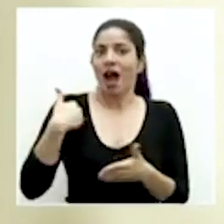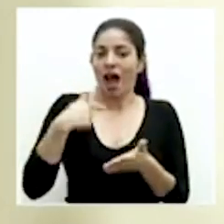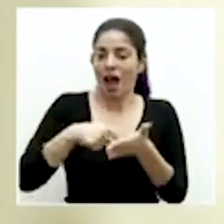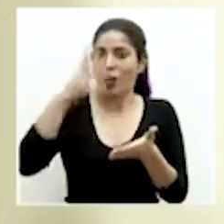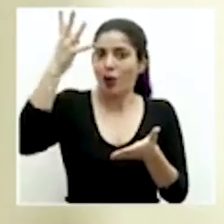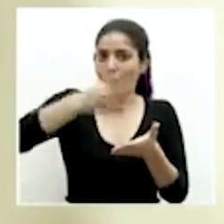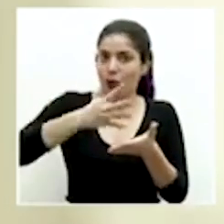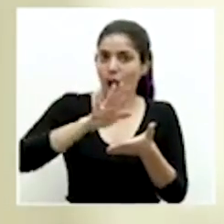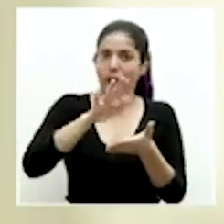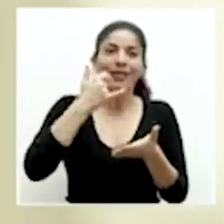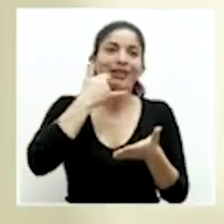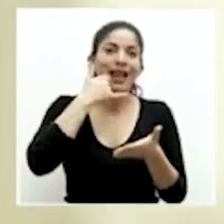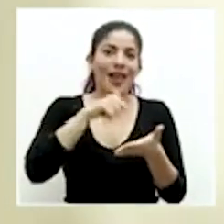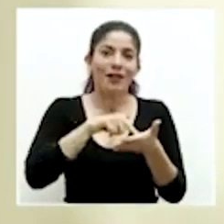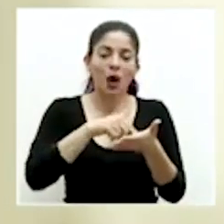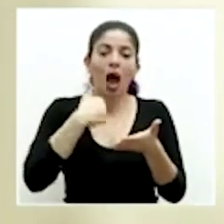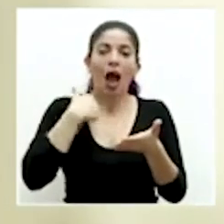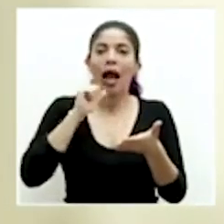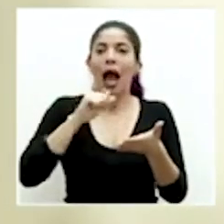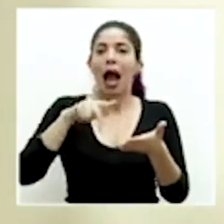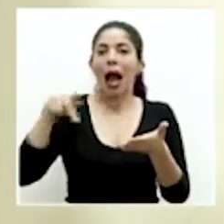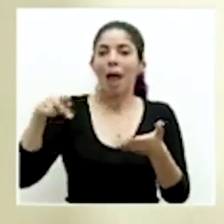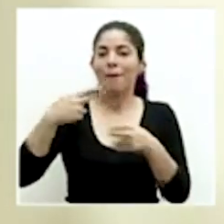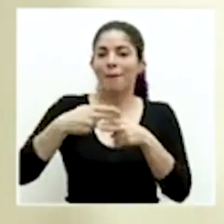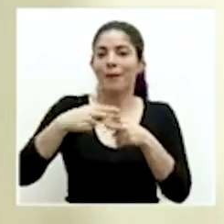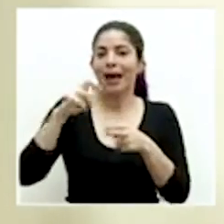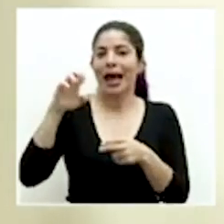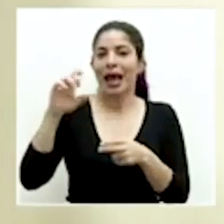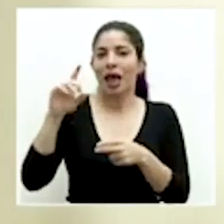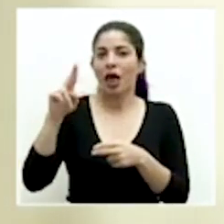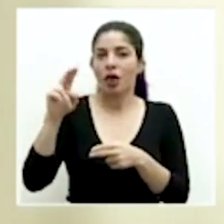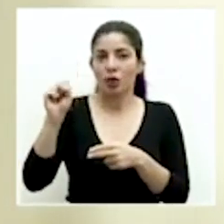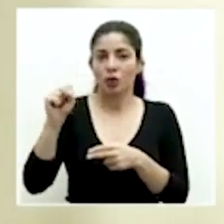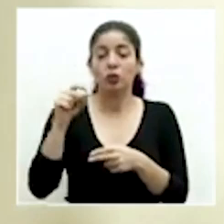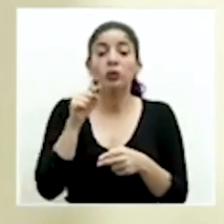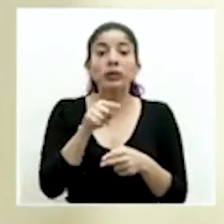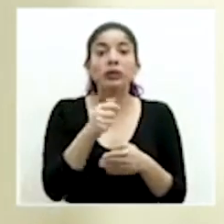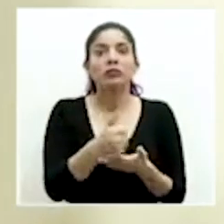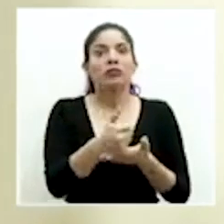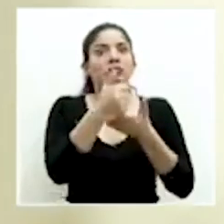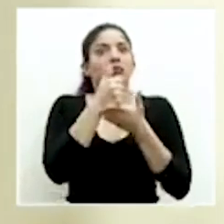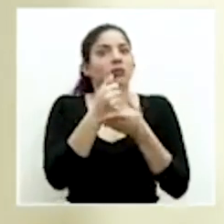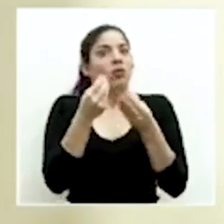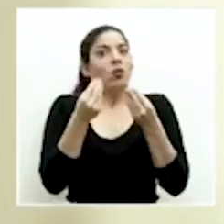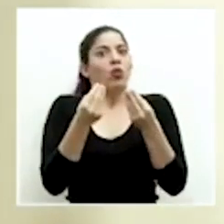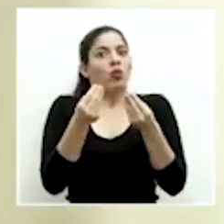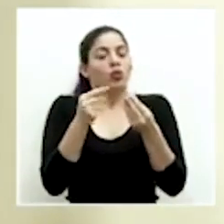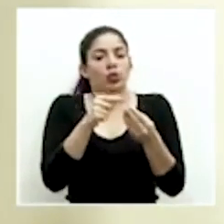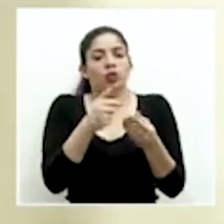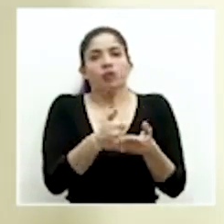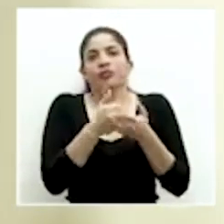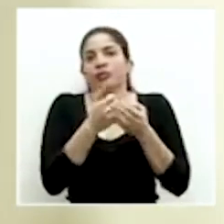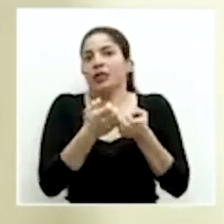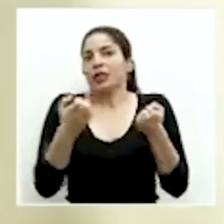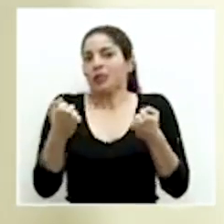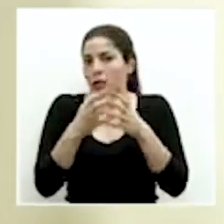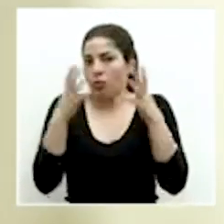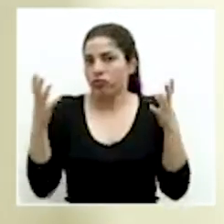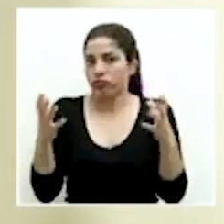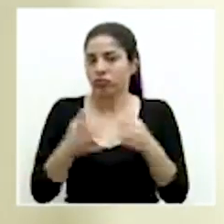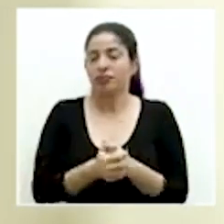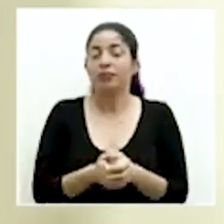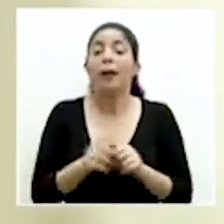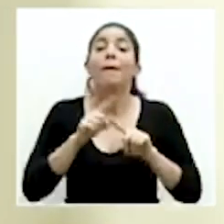descargado en su celular la aplicación del EDUS. Y esto permite hacer mucho con esa herramienta. Pero